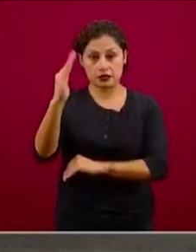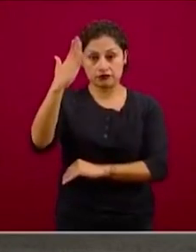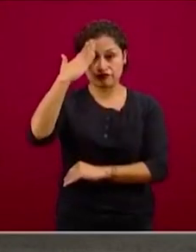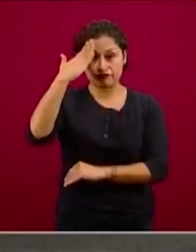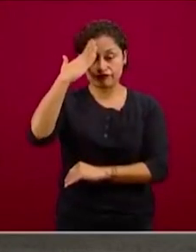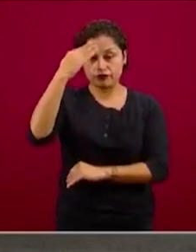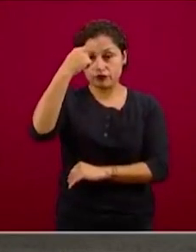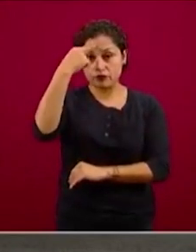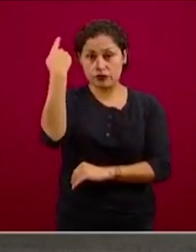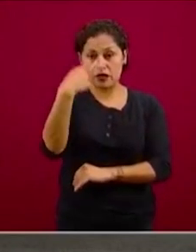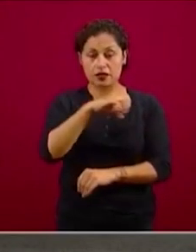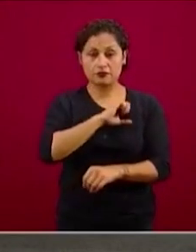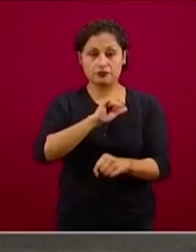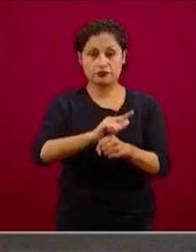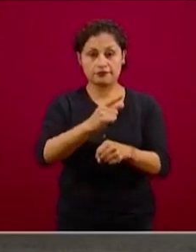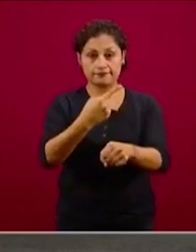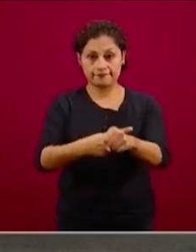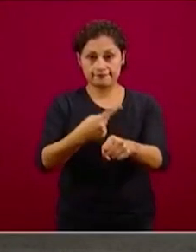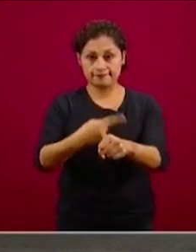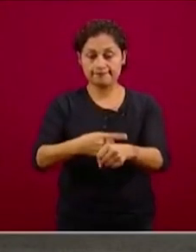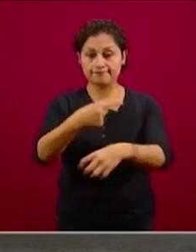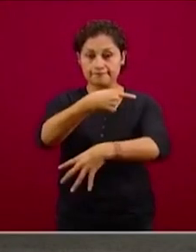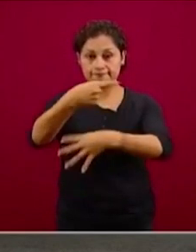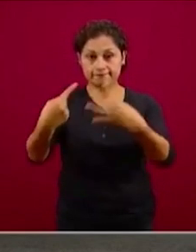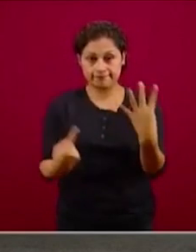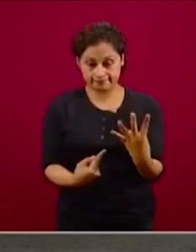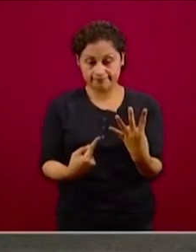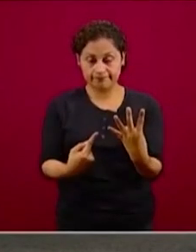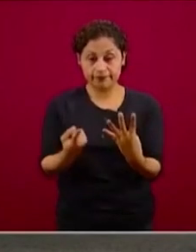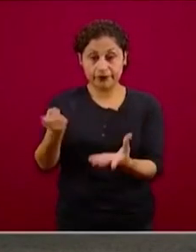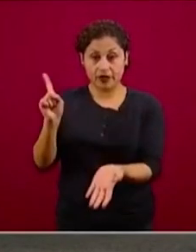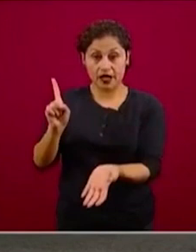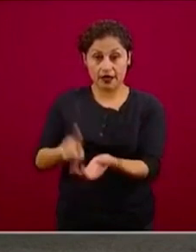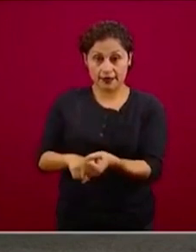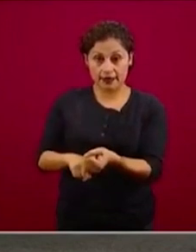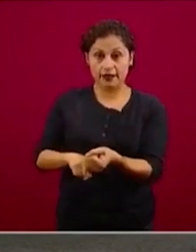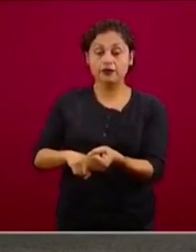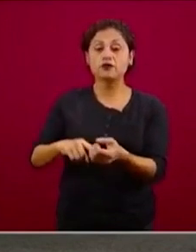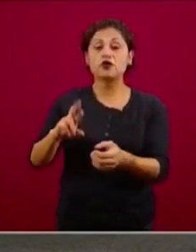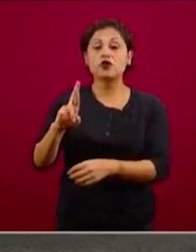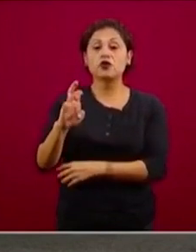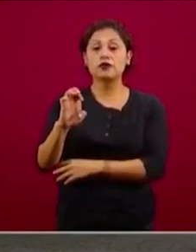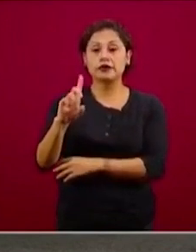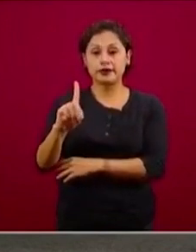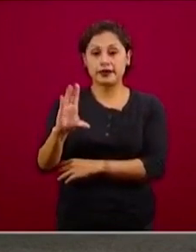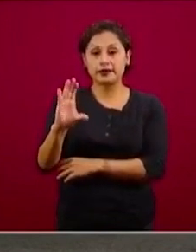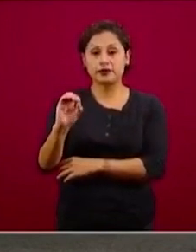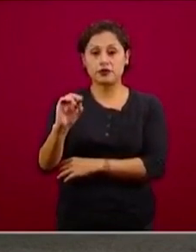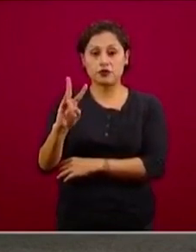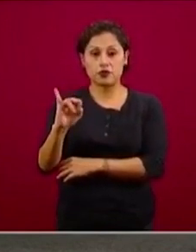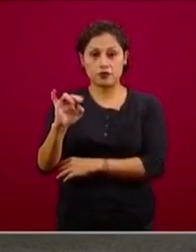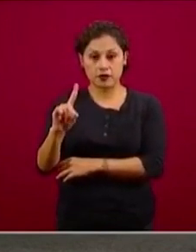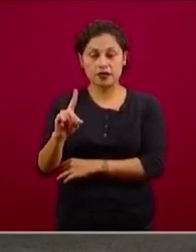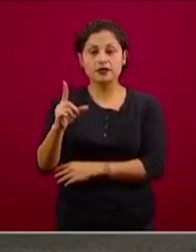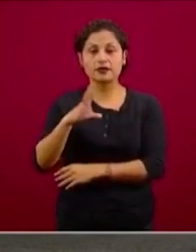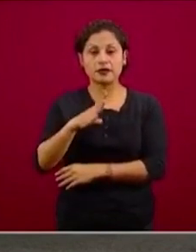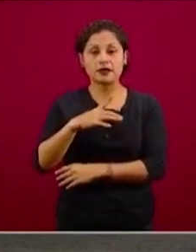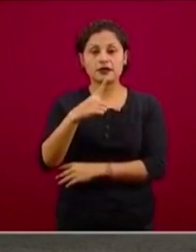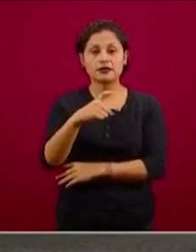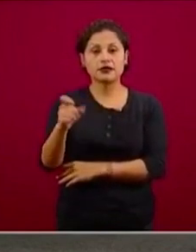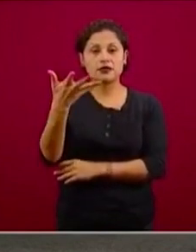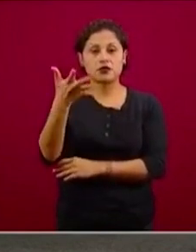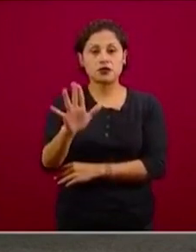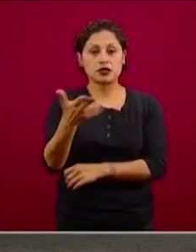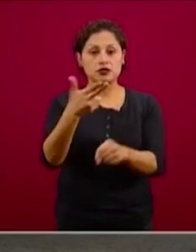Esta red COVID tiene hasta ahorita definidos 610 hospitales. Hace unos días yo